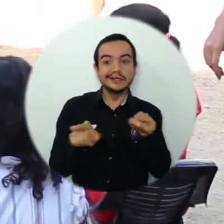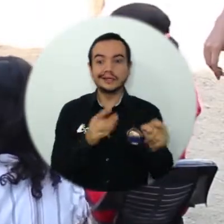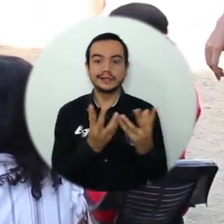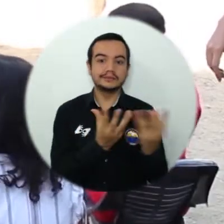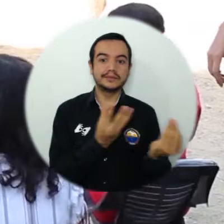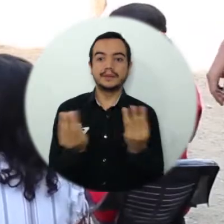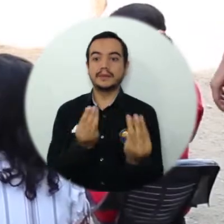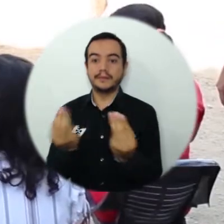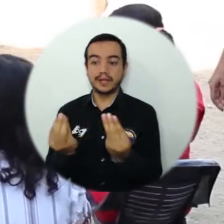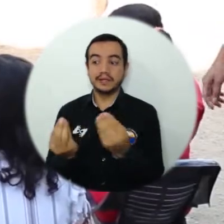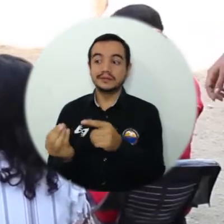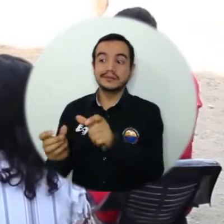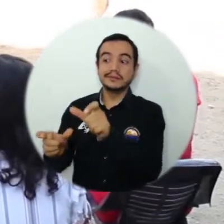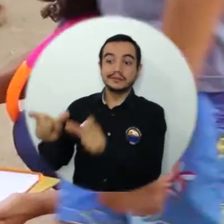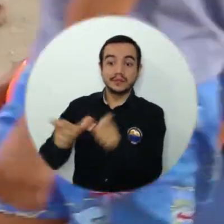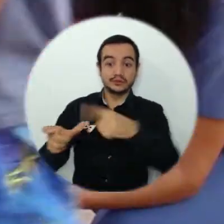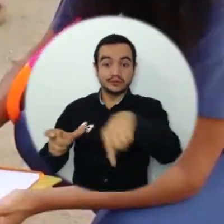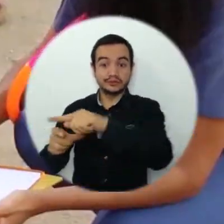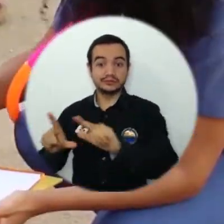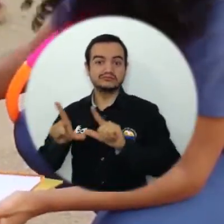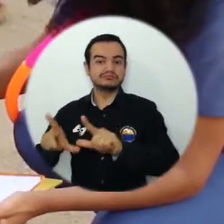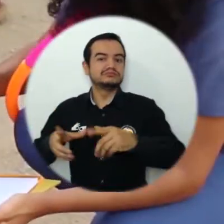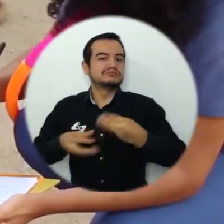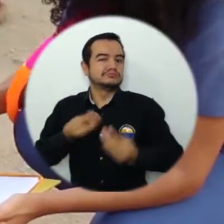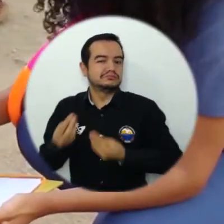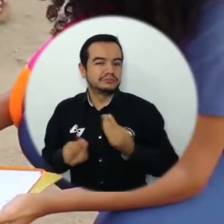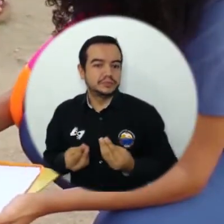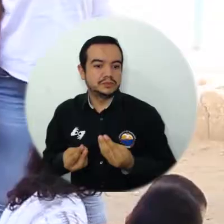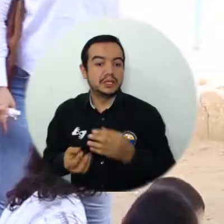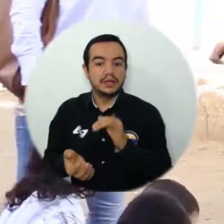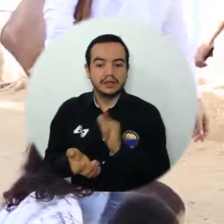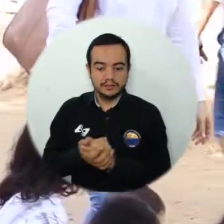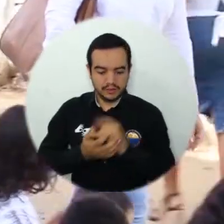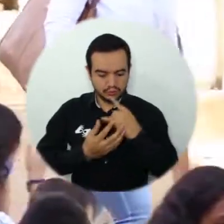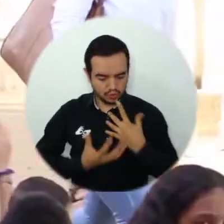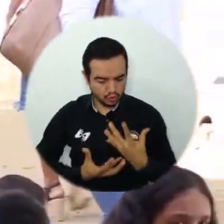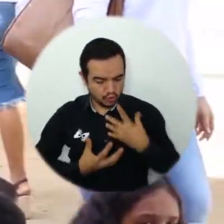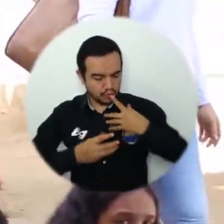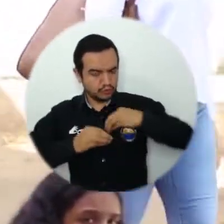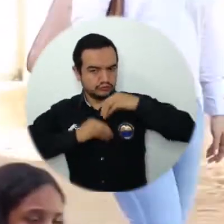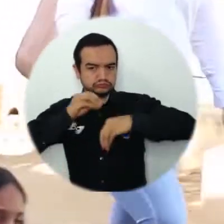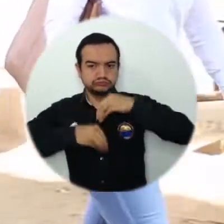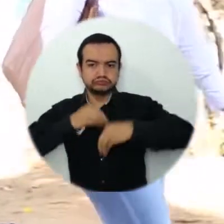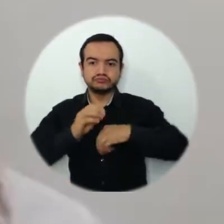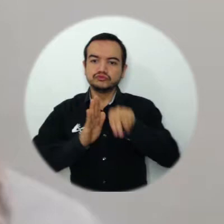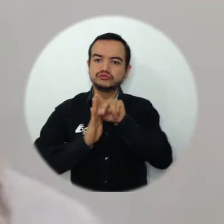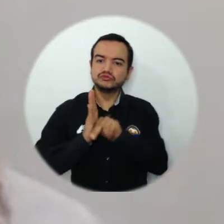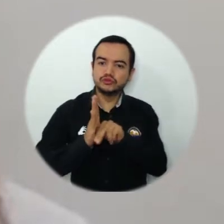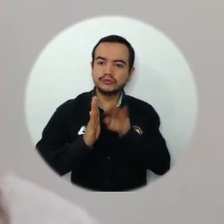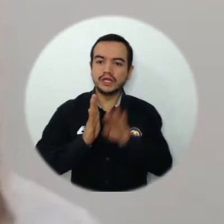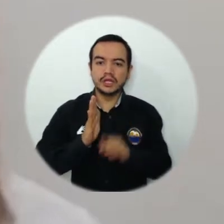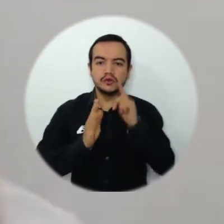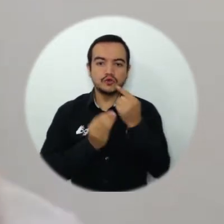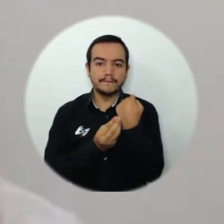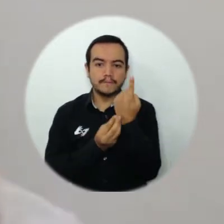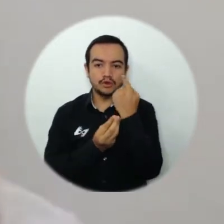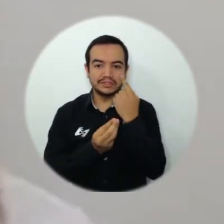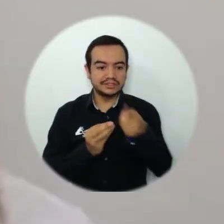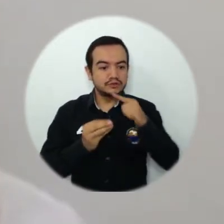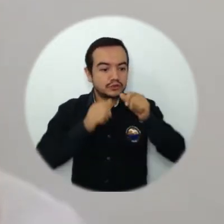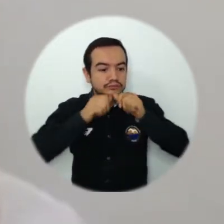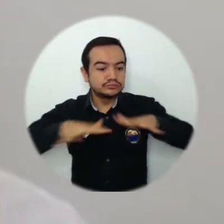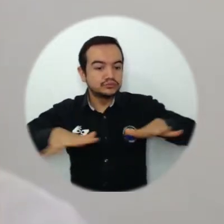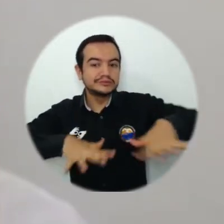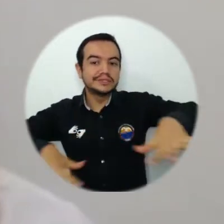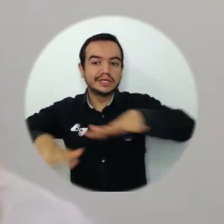permitir a todos nuestros graduados seguir fortaleciendo y construir política pública en el territorio, fortalecer todo lo que